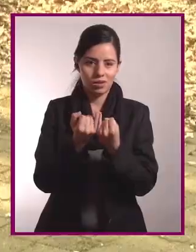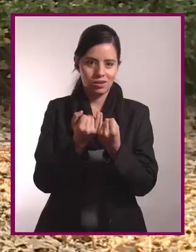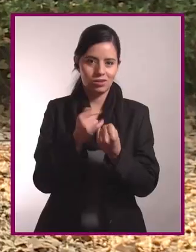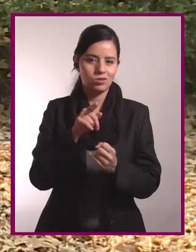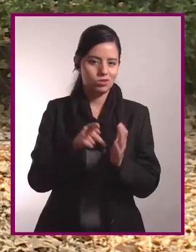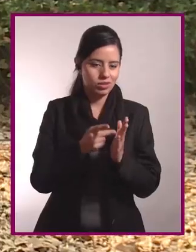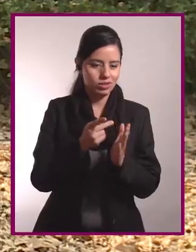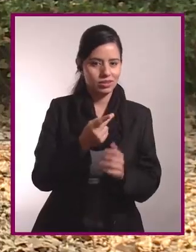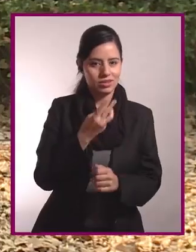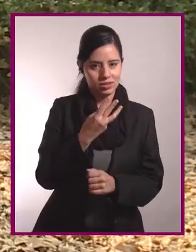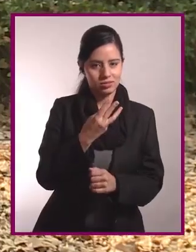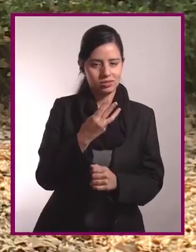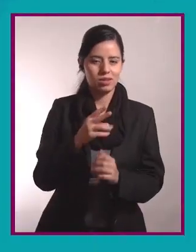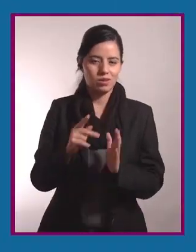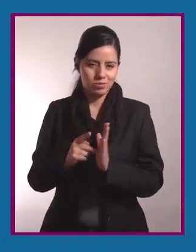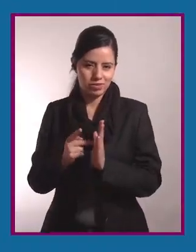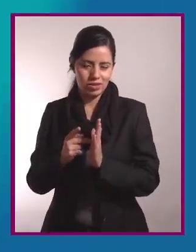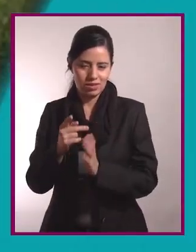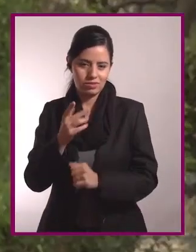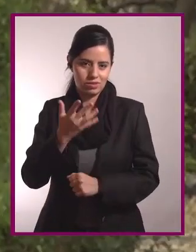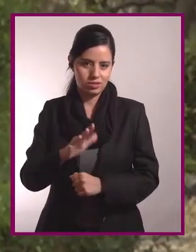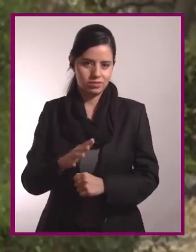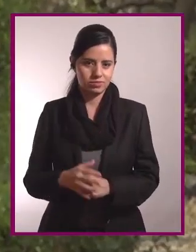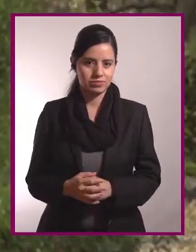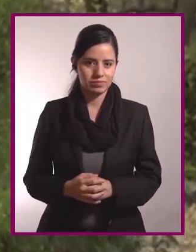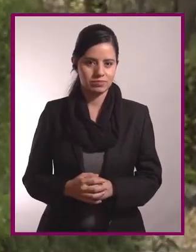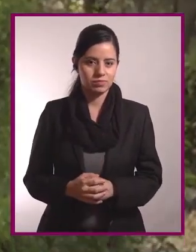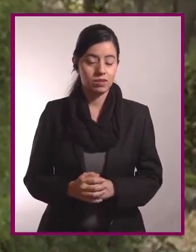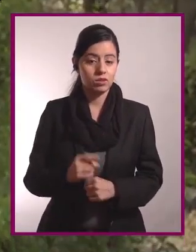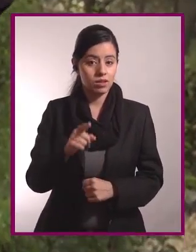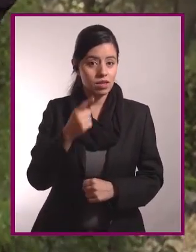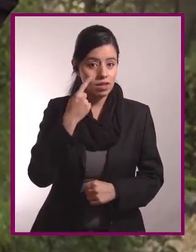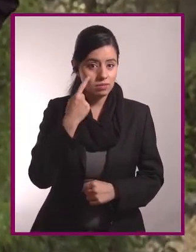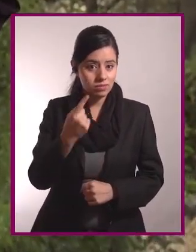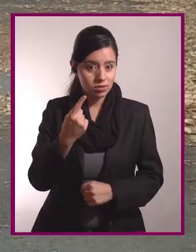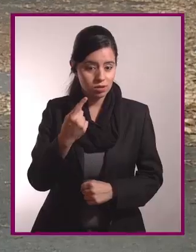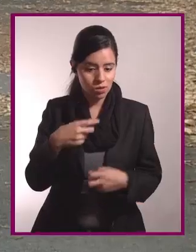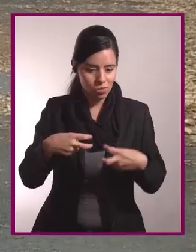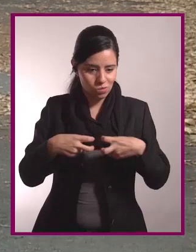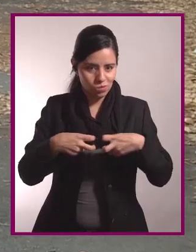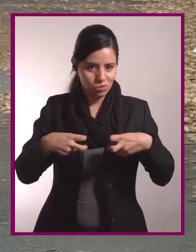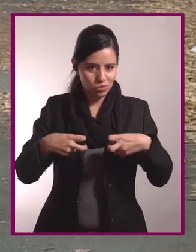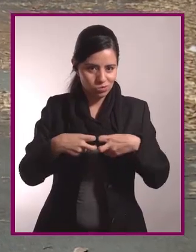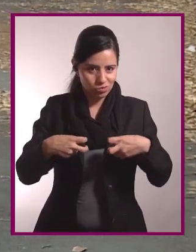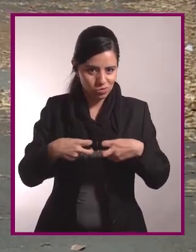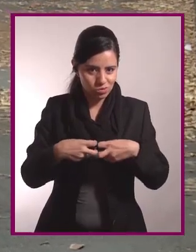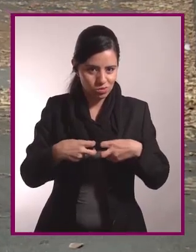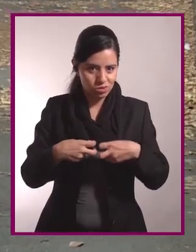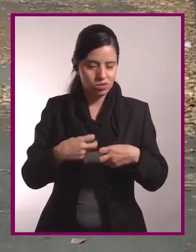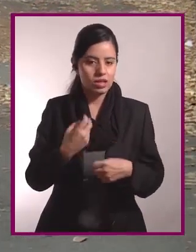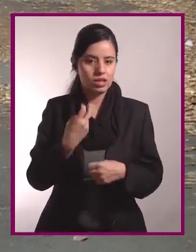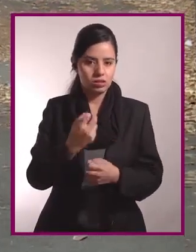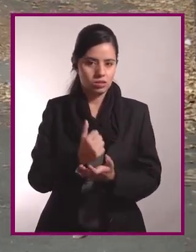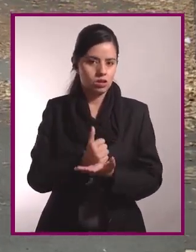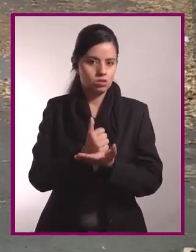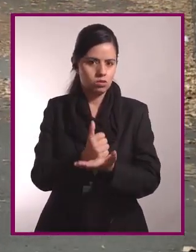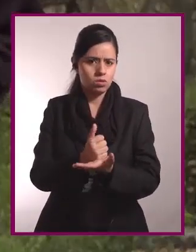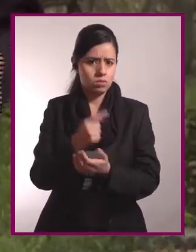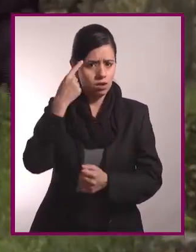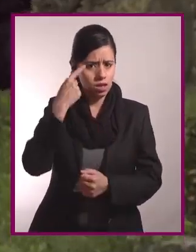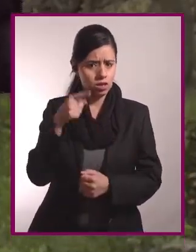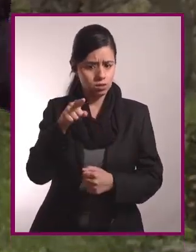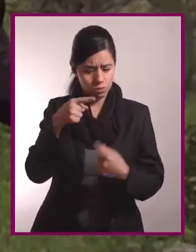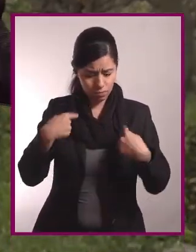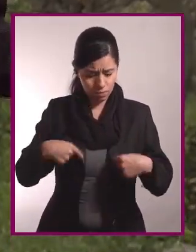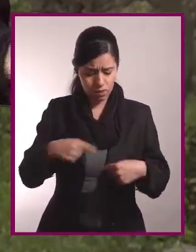series diez repeticiones. Como hemos visto tener tus músculos en buena forma no solo es un asunto estético